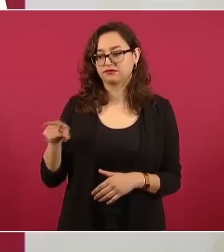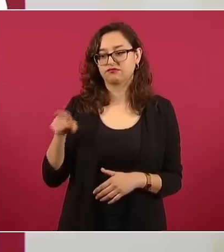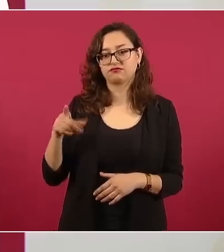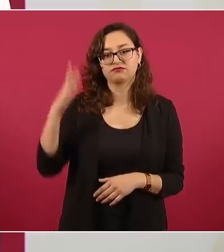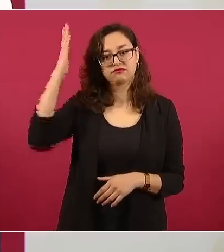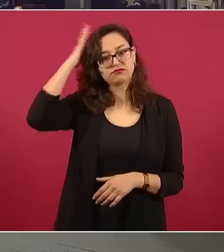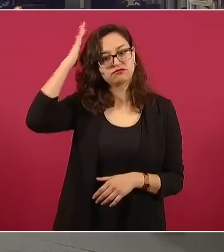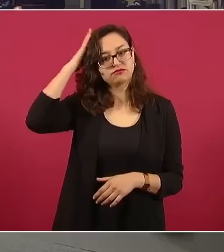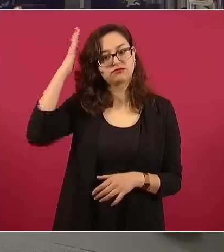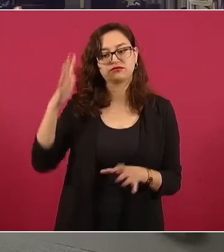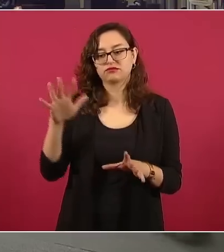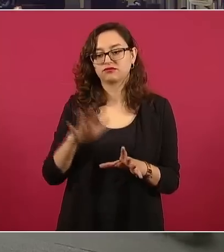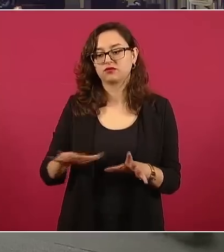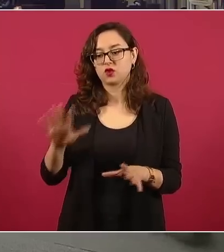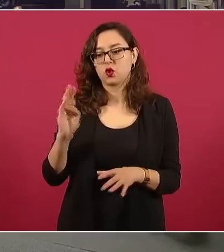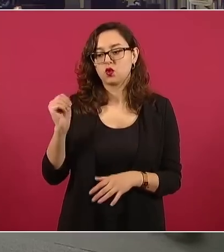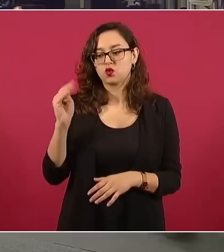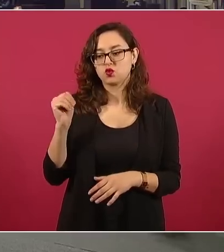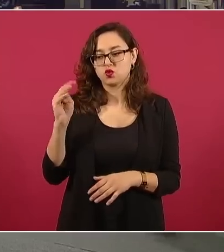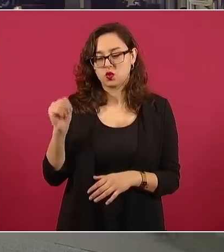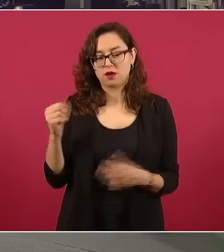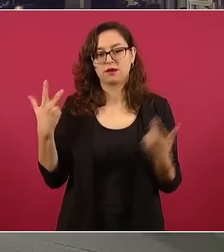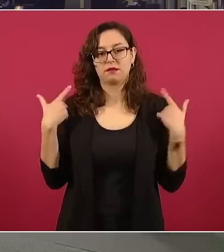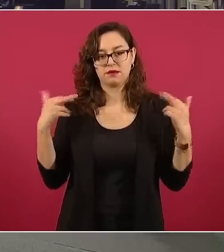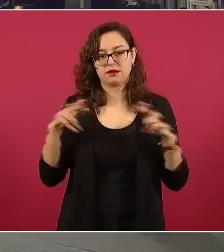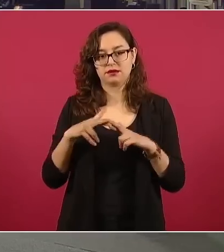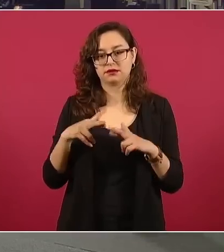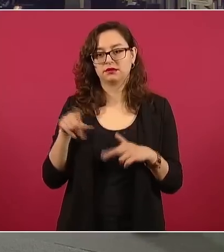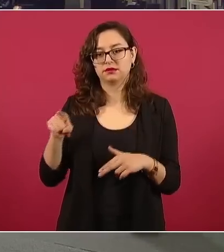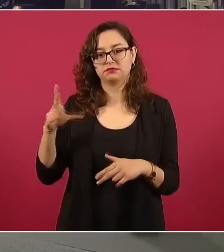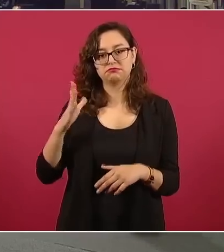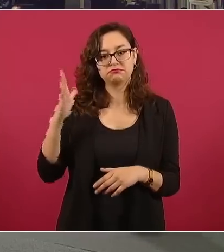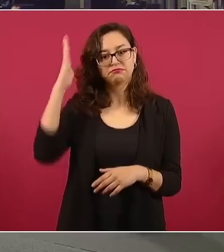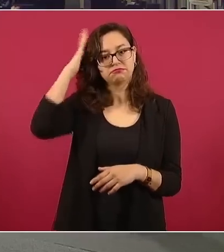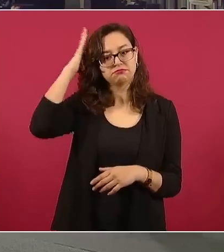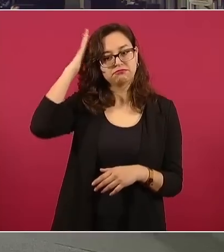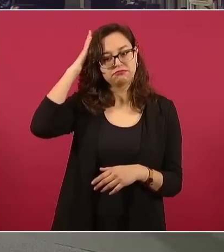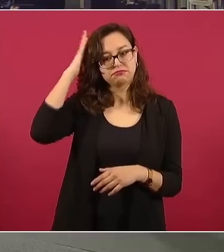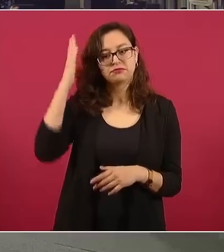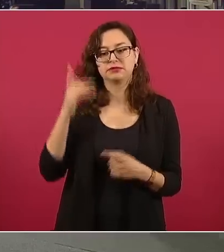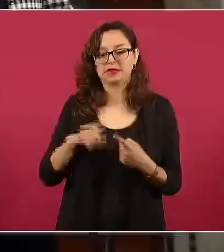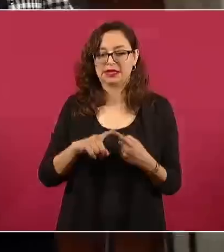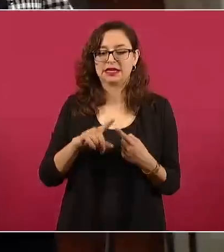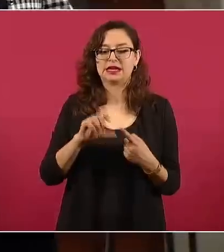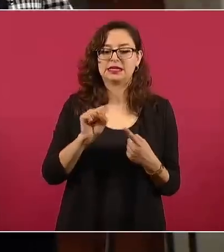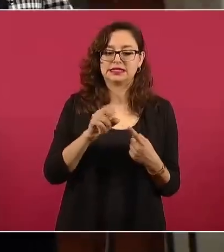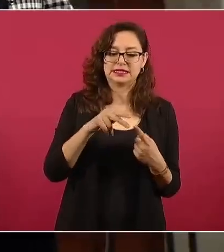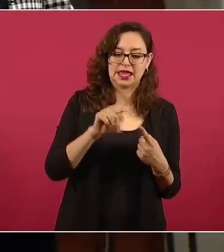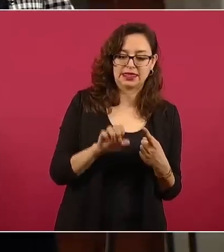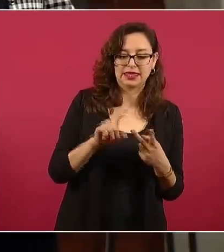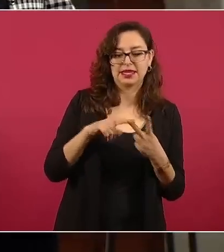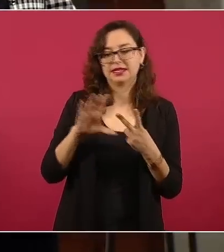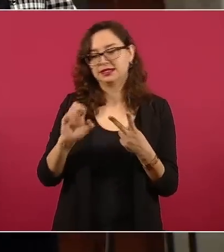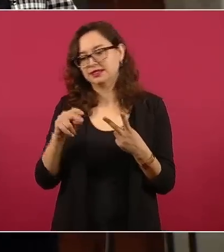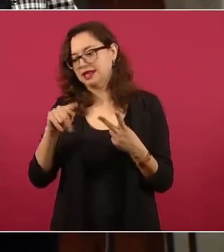del magisterio, dirigente tanto del CENTE como de la CENTE.